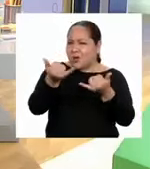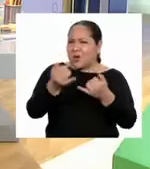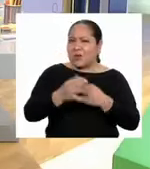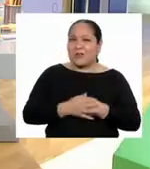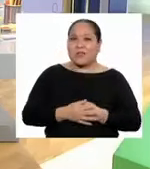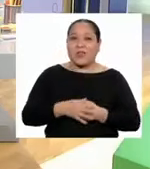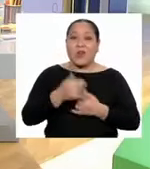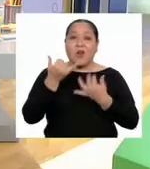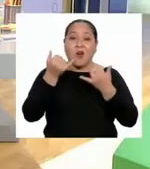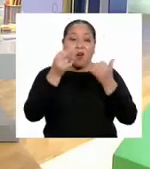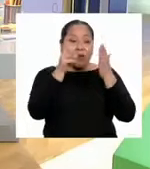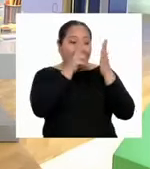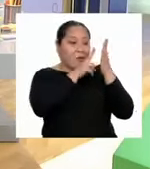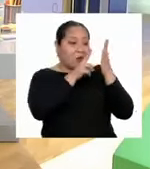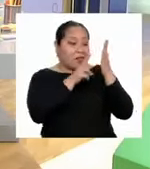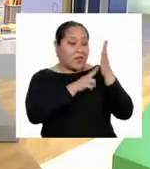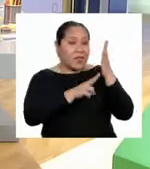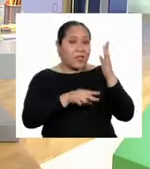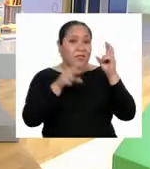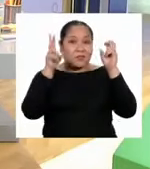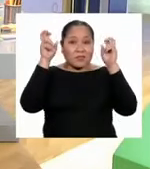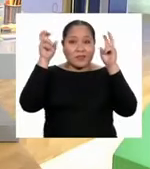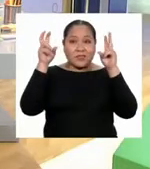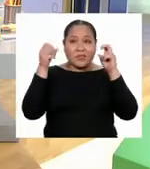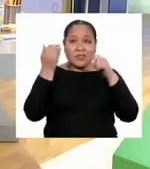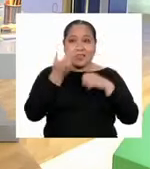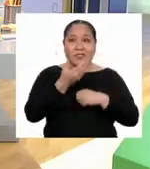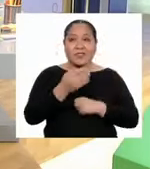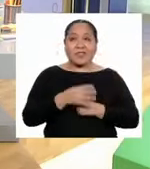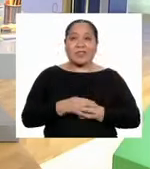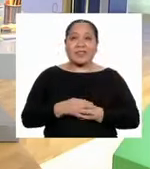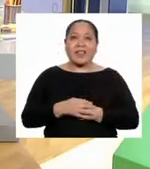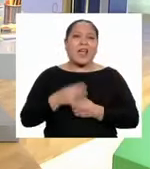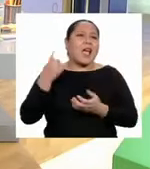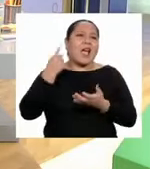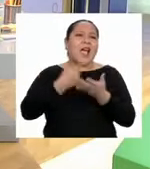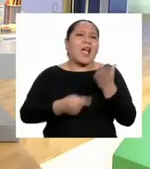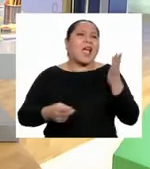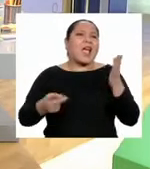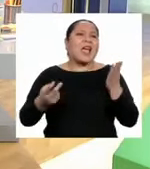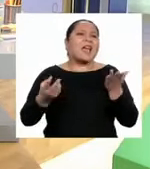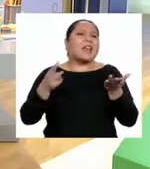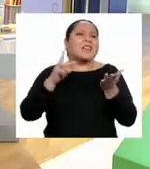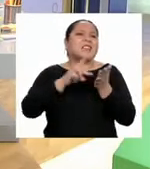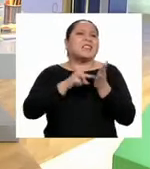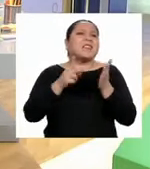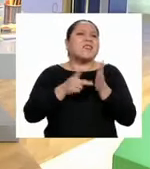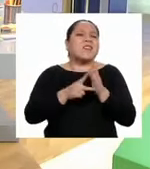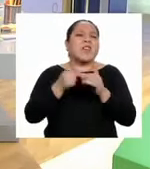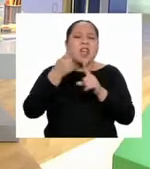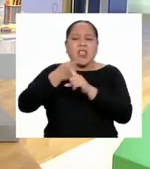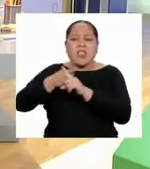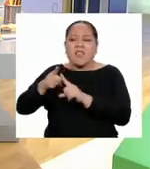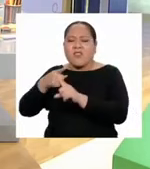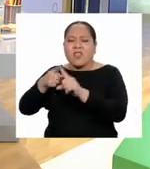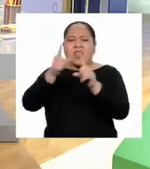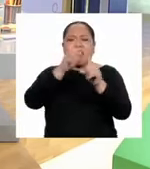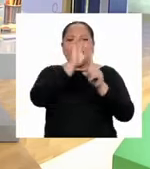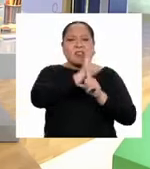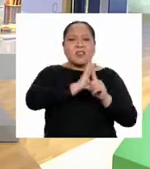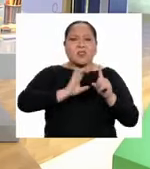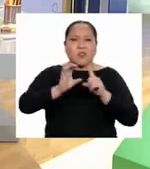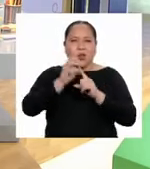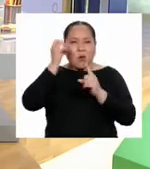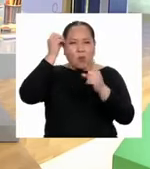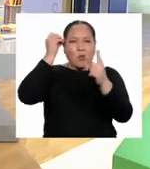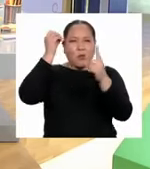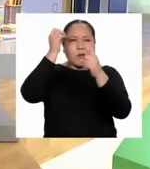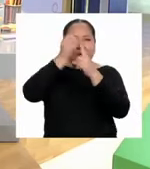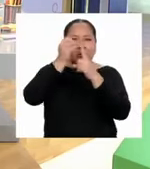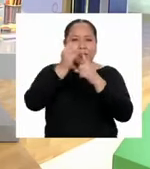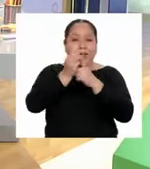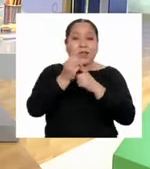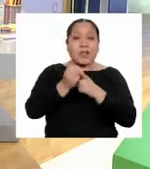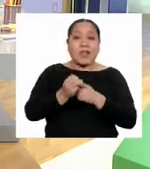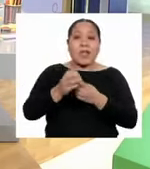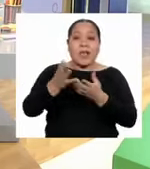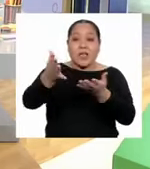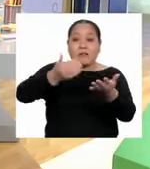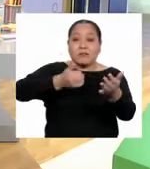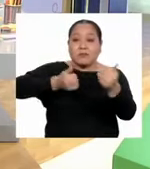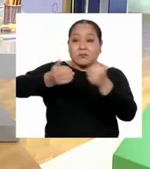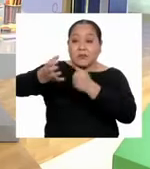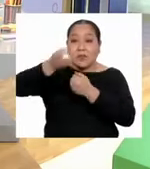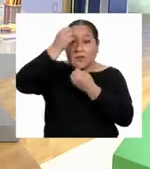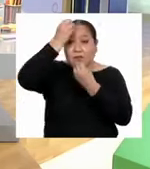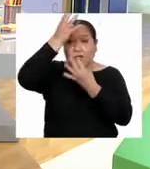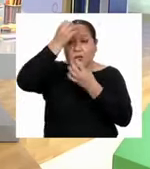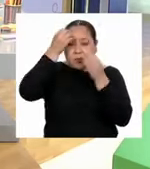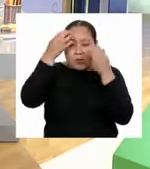Hemos leído un texto titulado ¿Qué es la diversidad cultural? Con el objetivo de obtener información